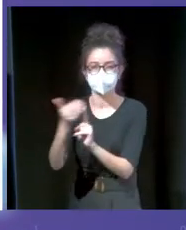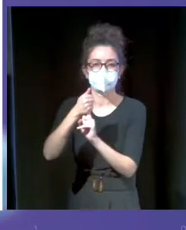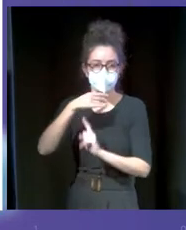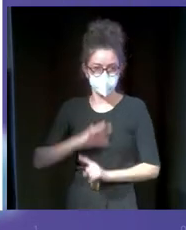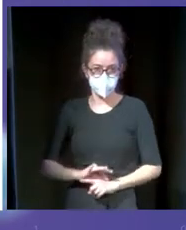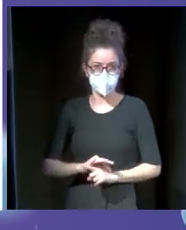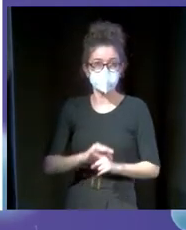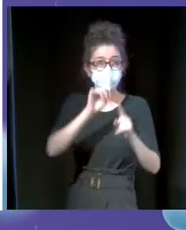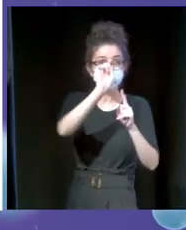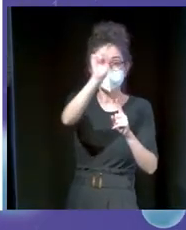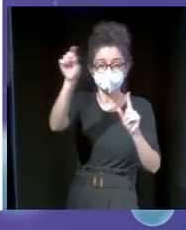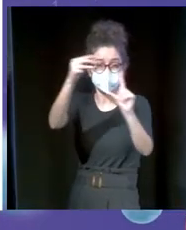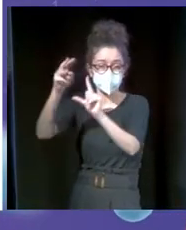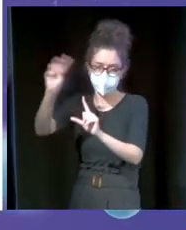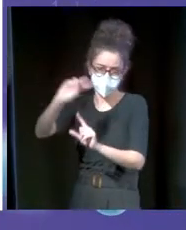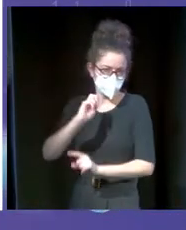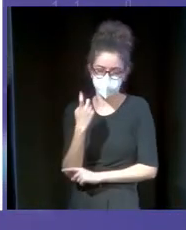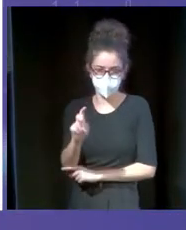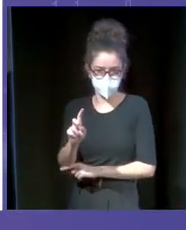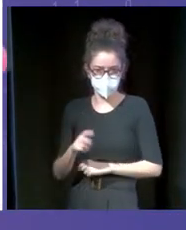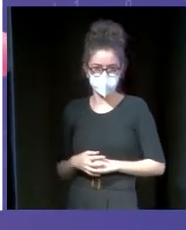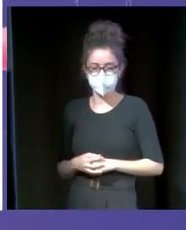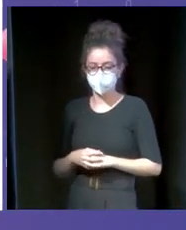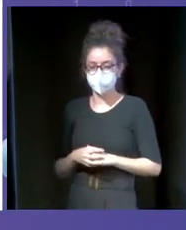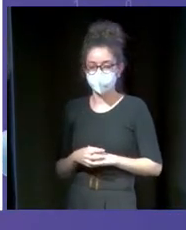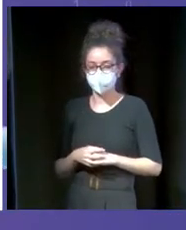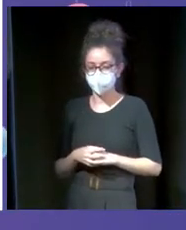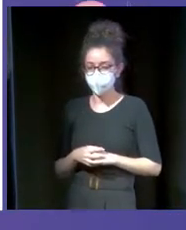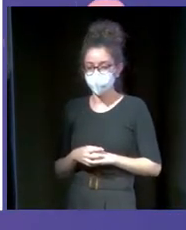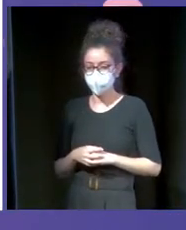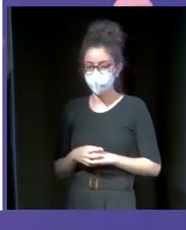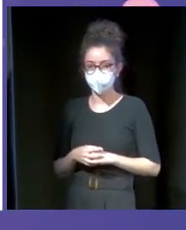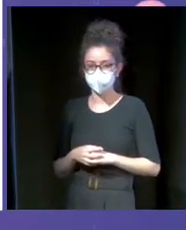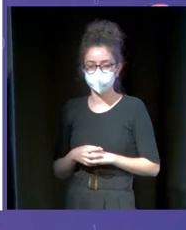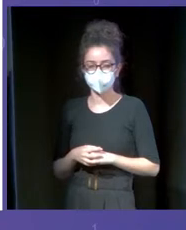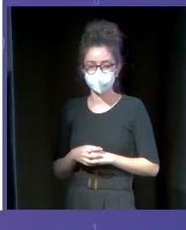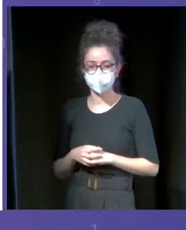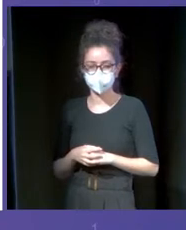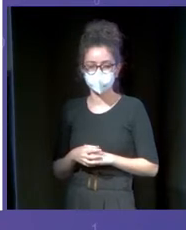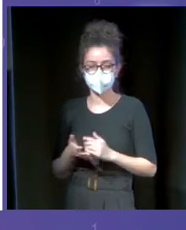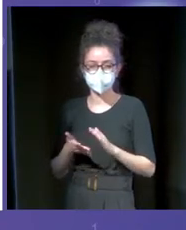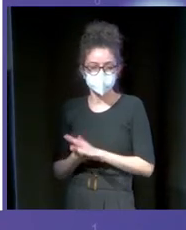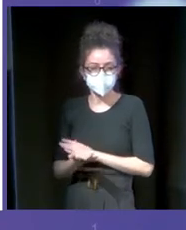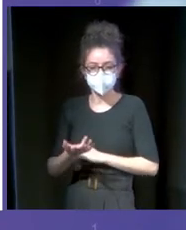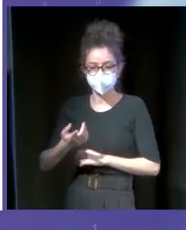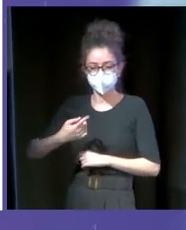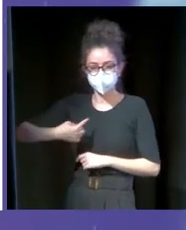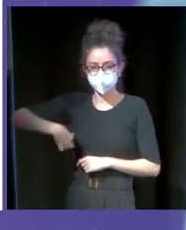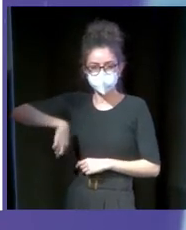Y, desde luego, lo que hicimos fue, bueno, pues nosotros no queremos rebajar, no queremos